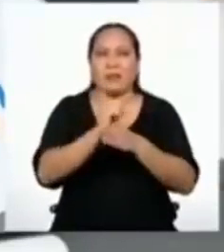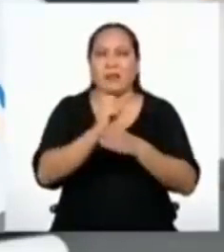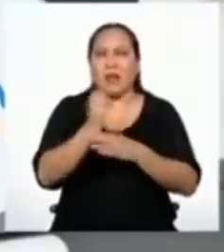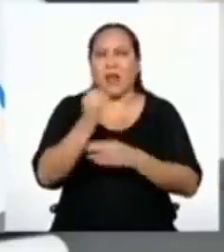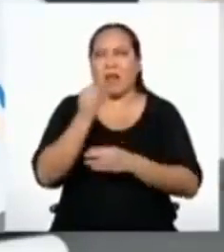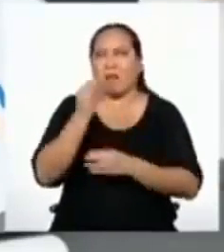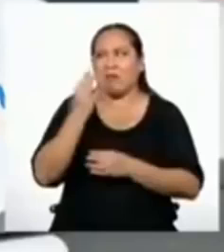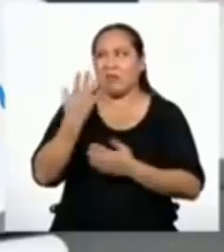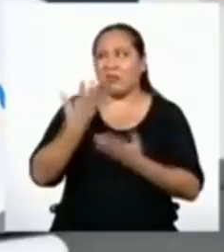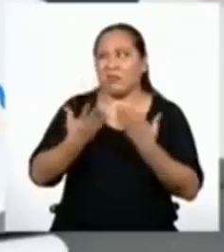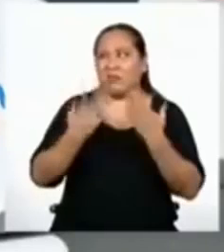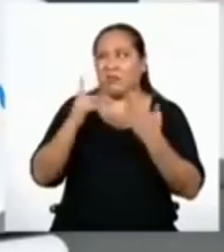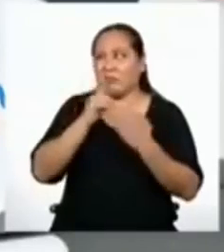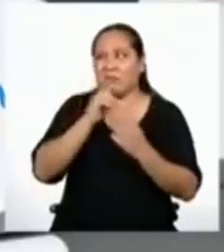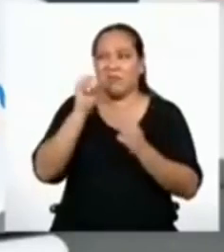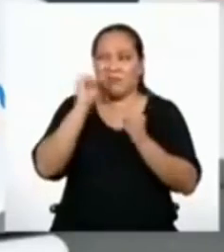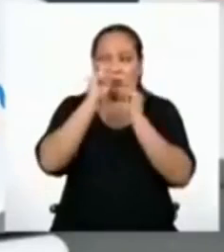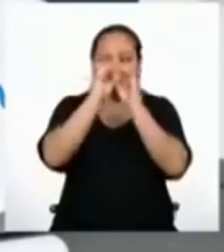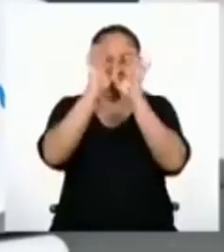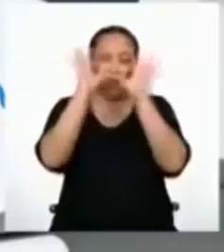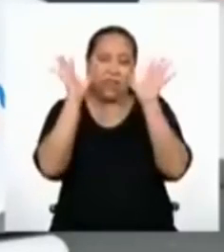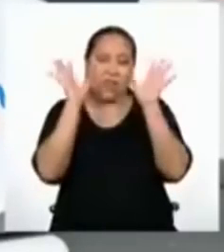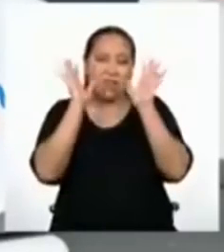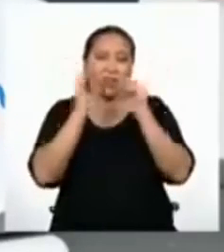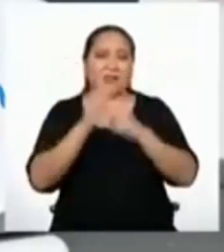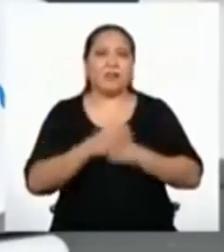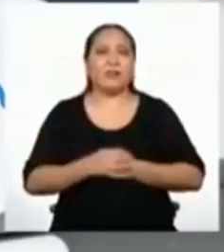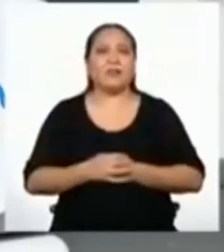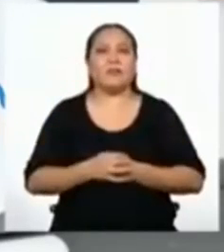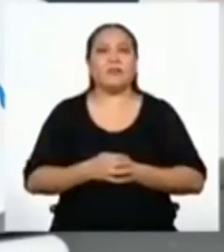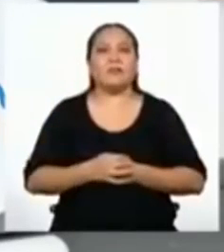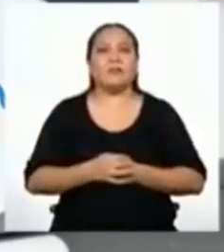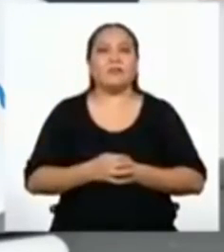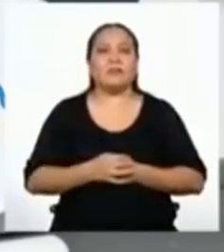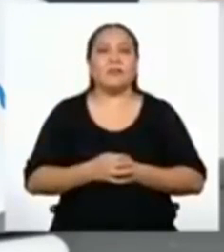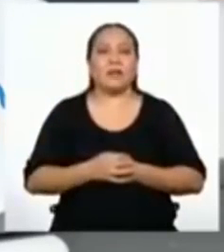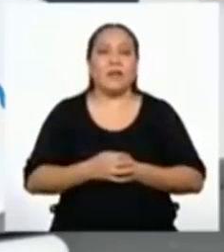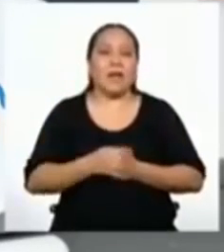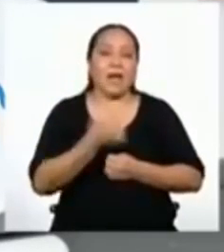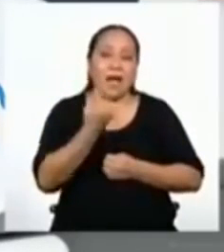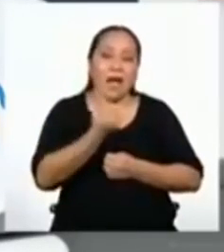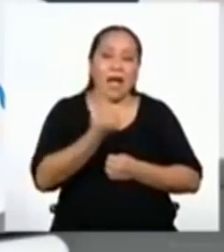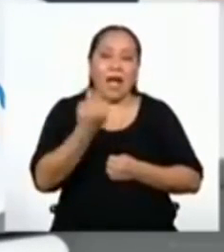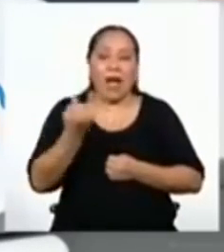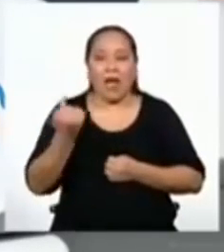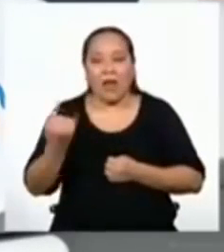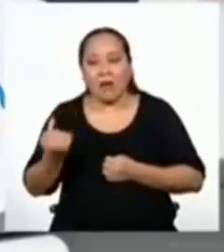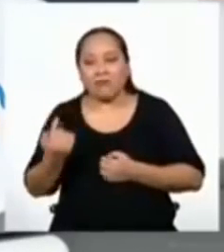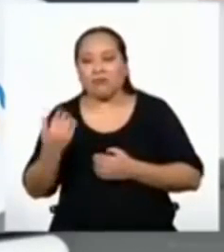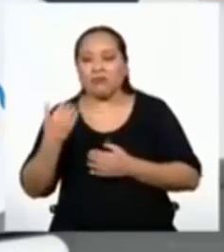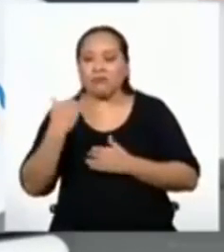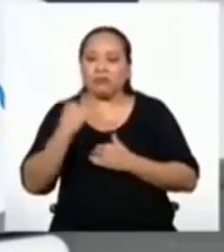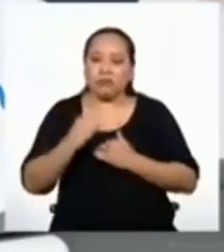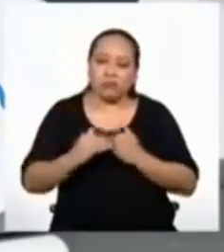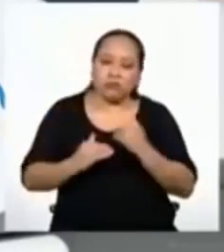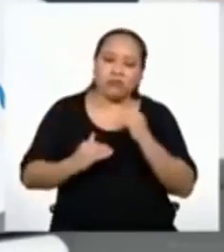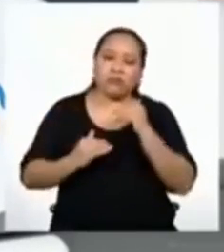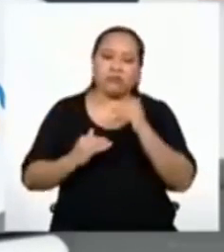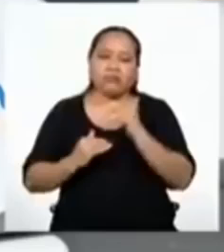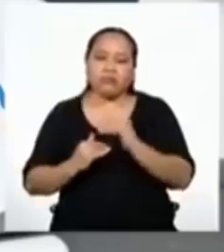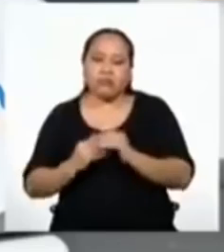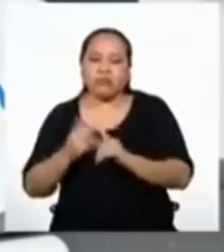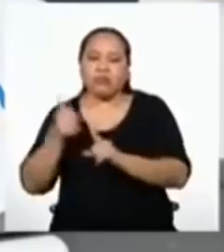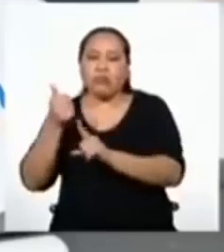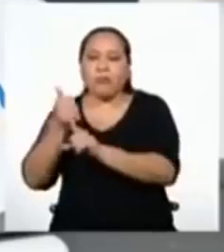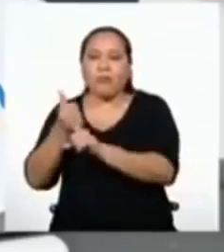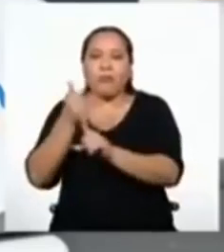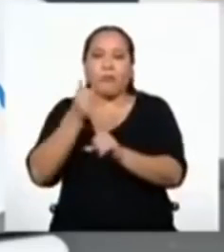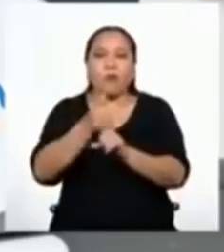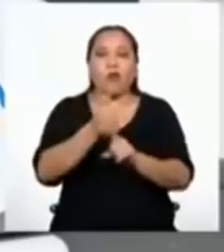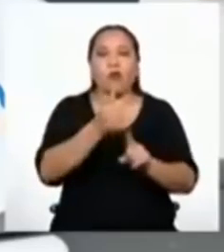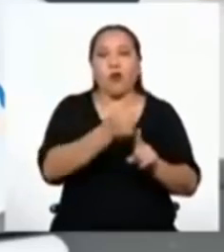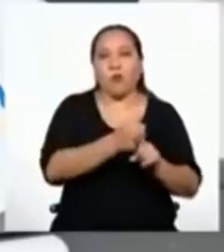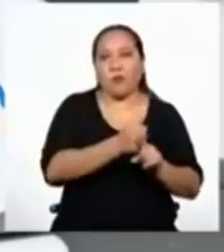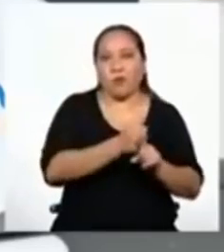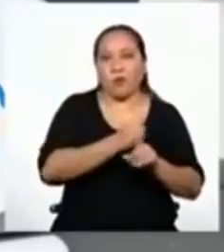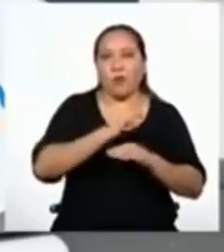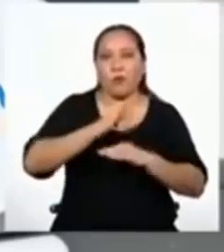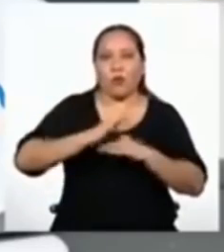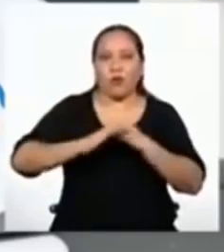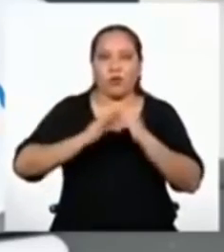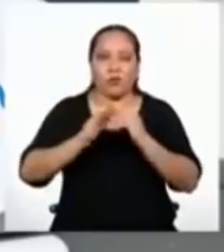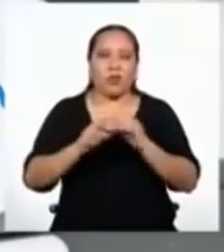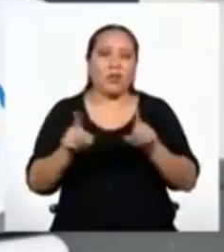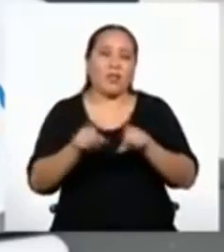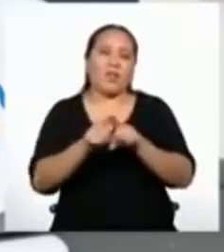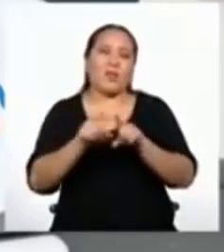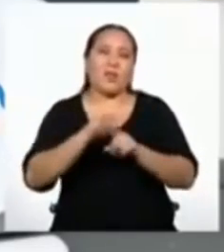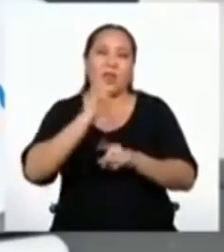cosillas que no han quedado tan claras aún. Y bueno, cada quien a su ritmo, cada quien en su proceso. Y también, hay que